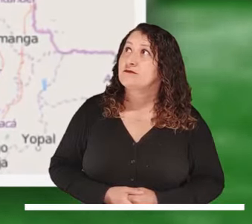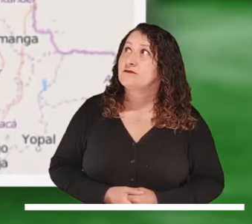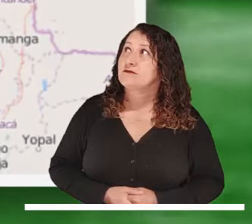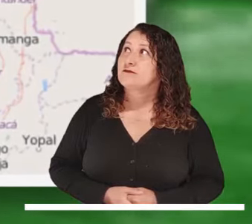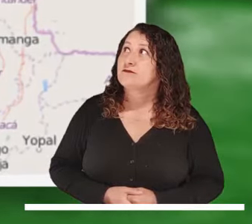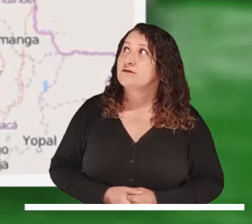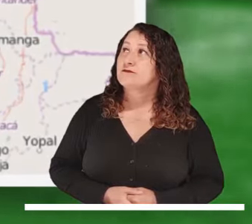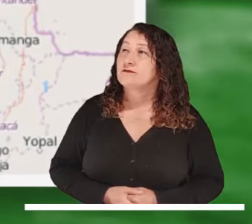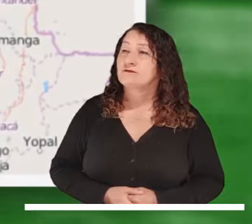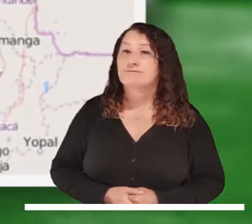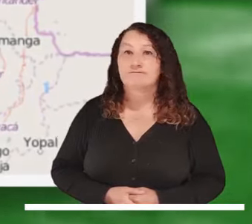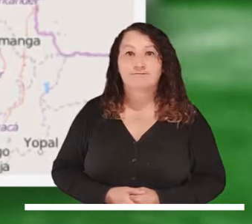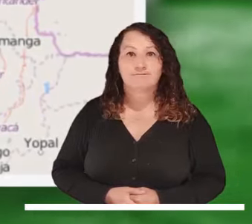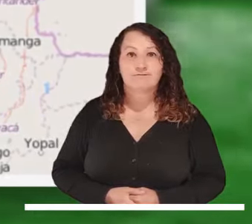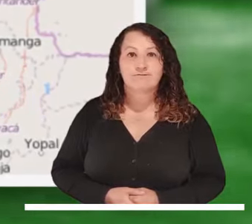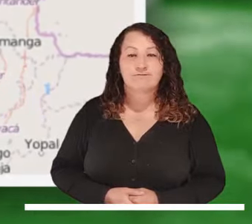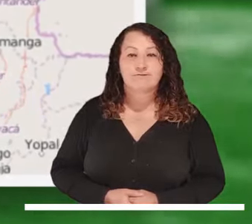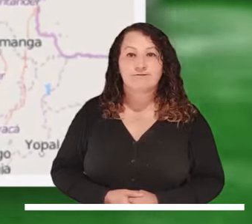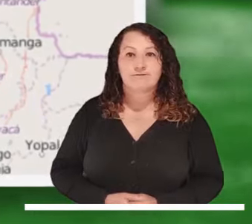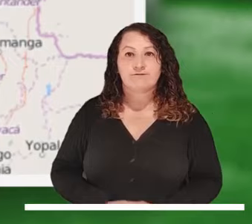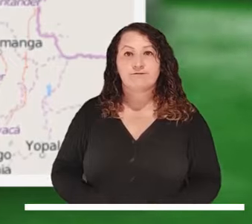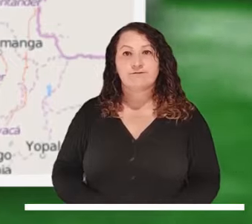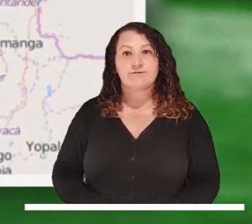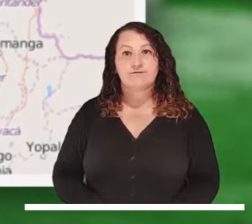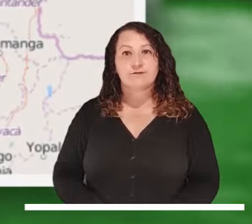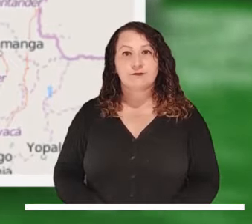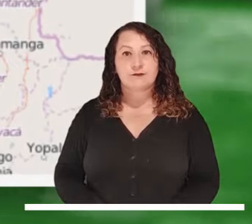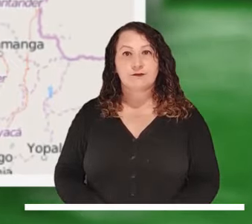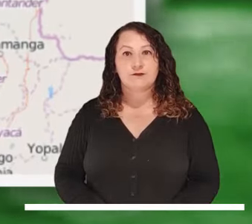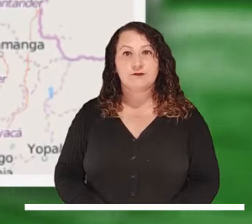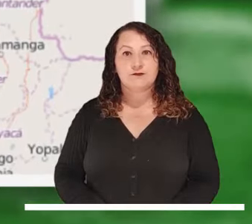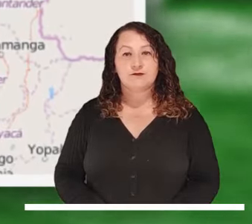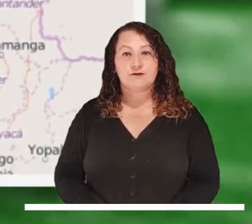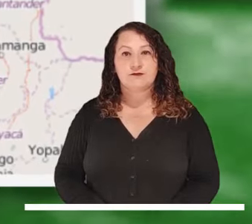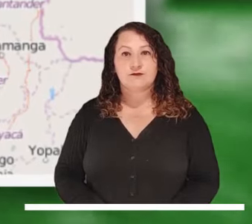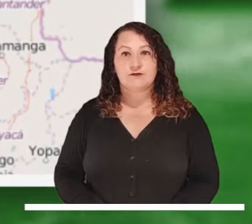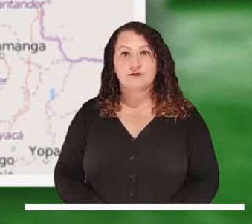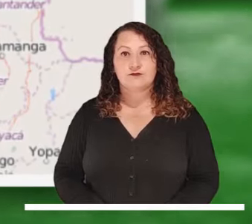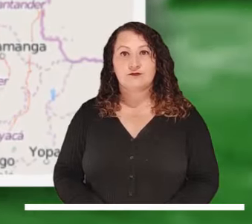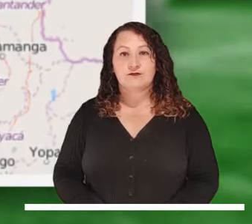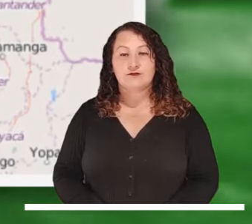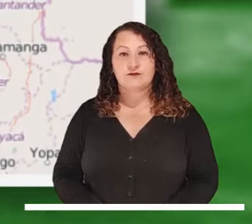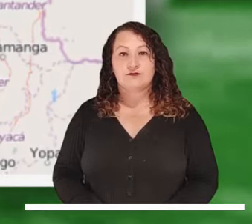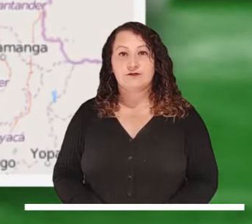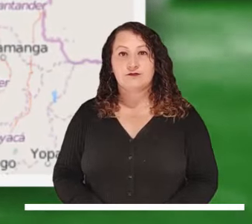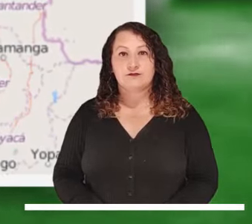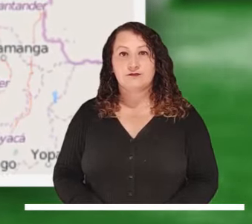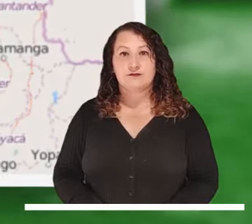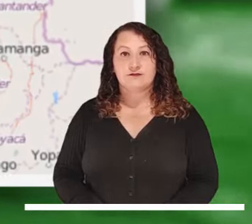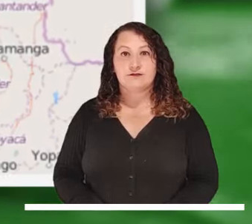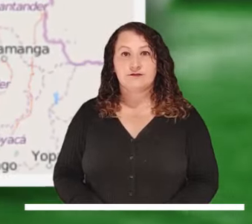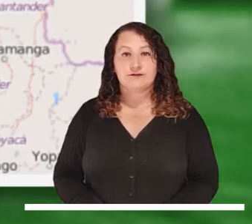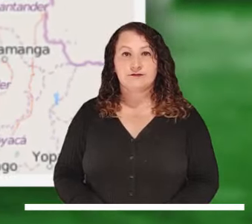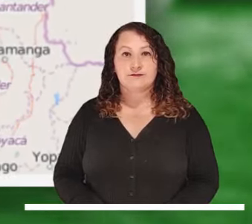Jorge, en Sucre, debido a la persistencia de las inundaciones en Nueva Esperanza y Cabaldá.